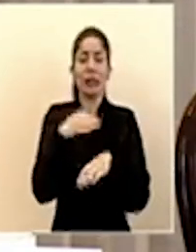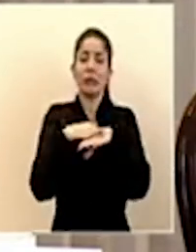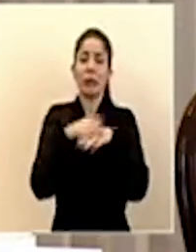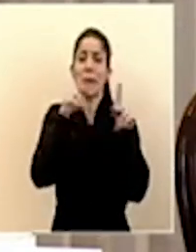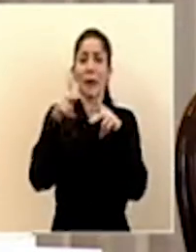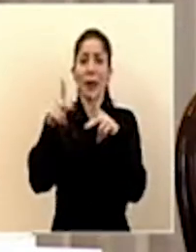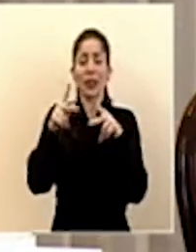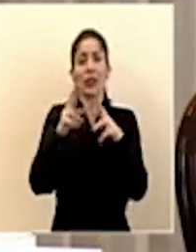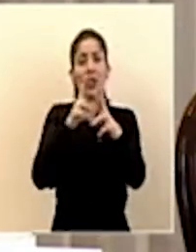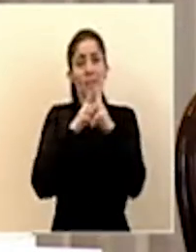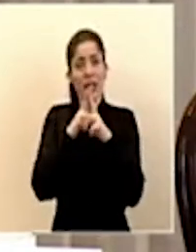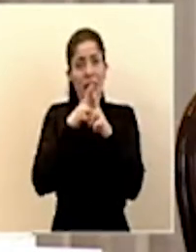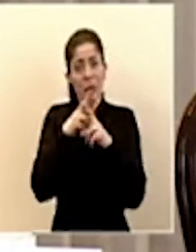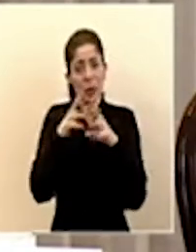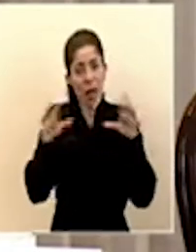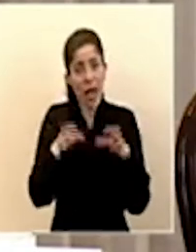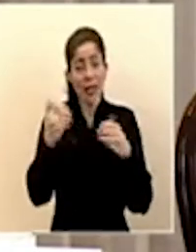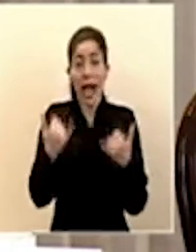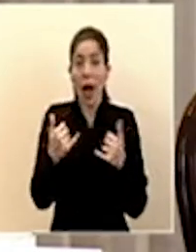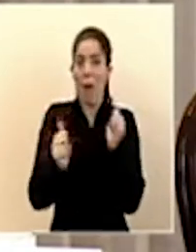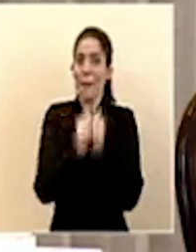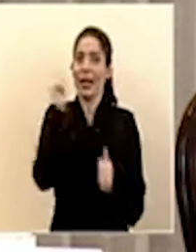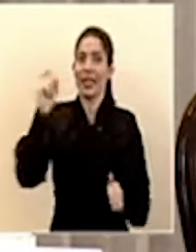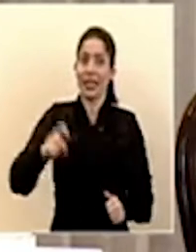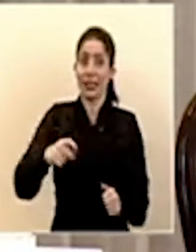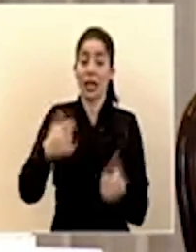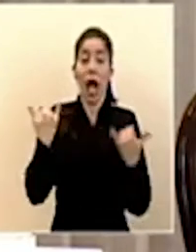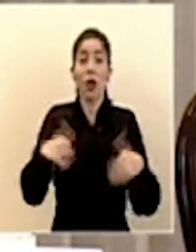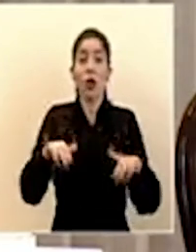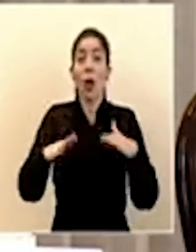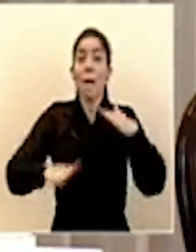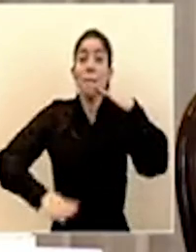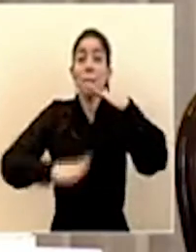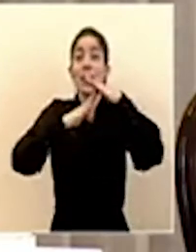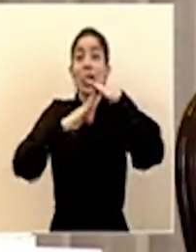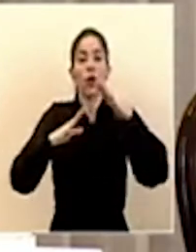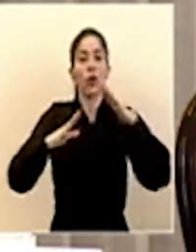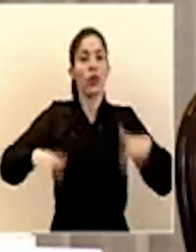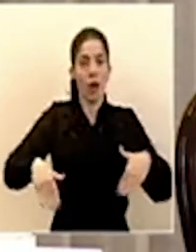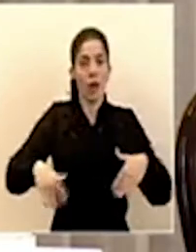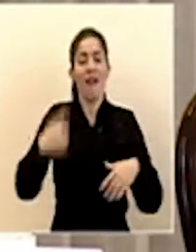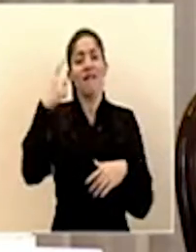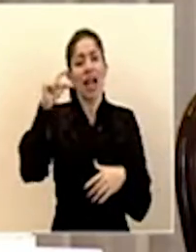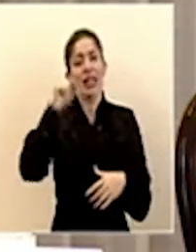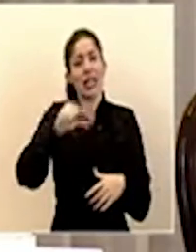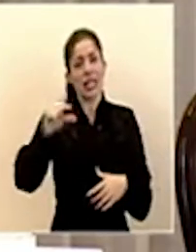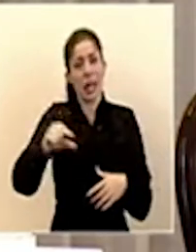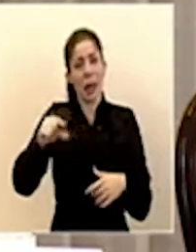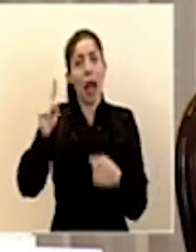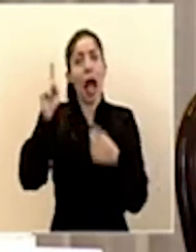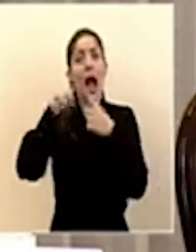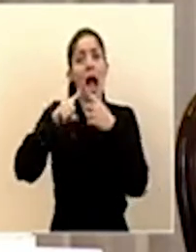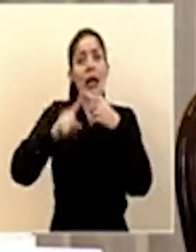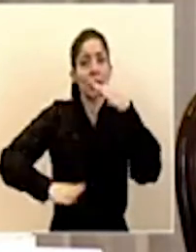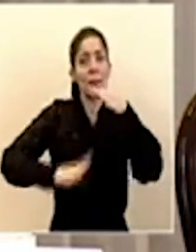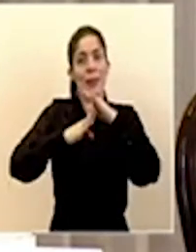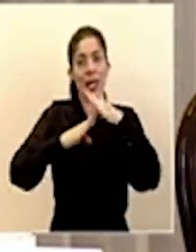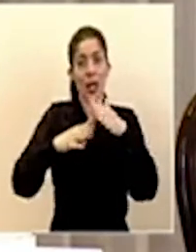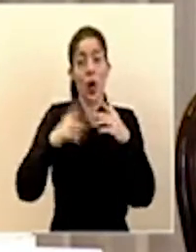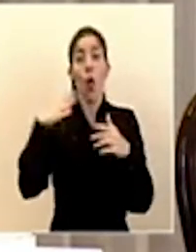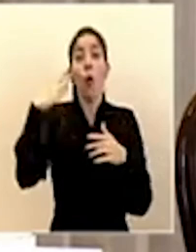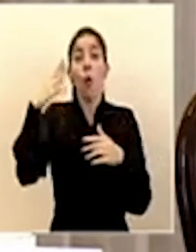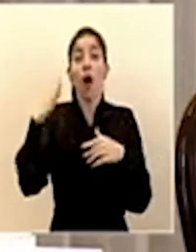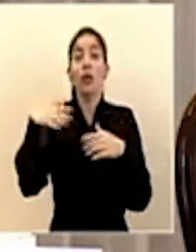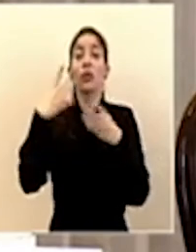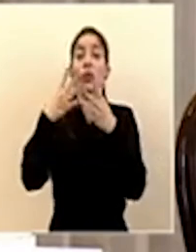porque es cuando más lo ocupamos en este momento no hemos llegado al pico de la curva faltan varias semanas para llegar a ese pico y cuando ya vayamos